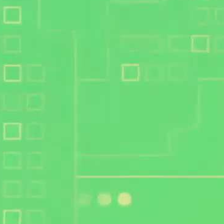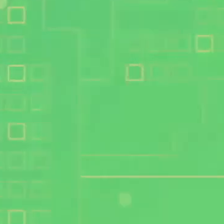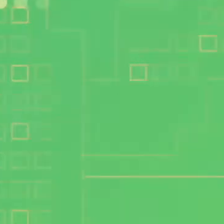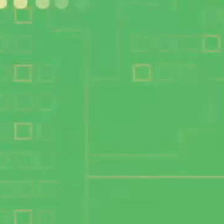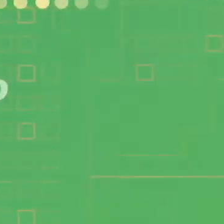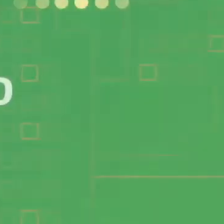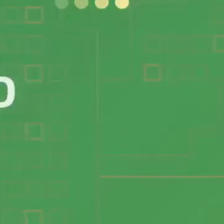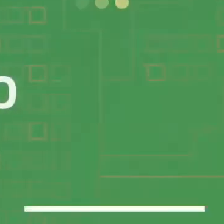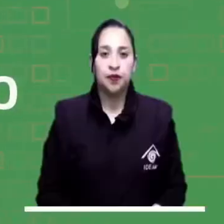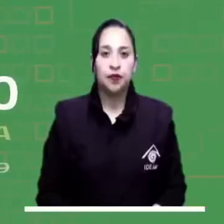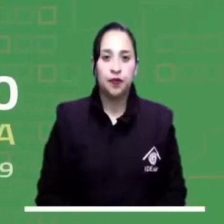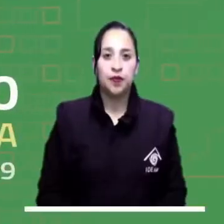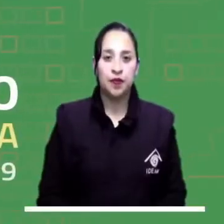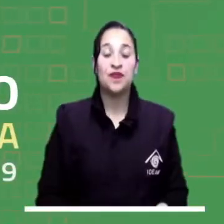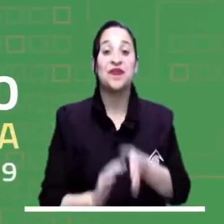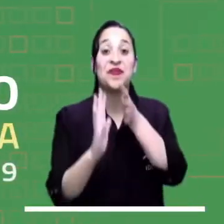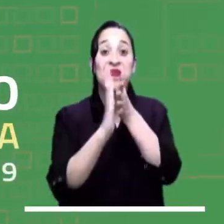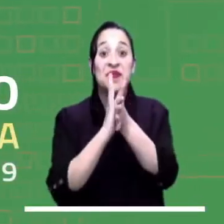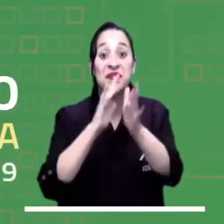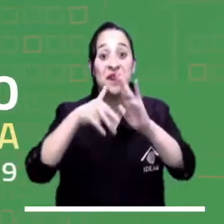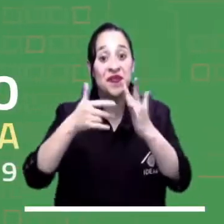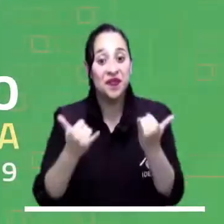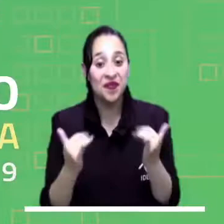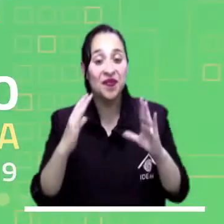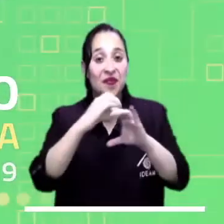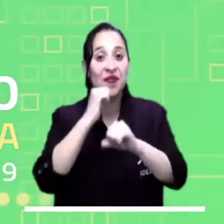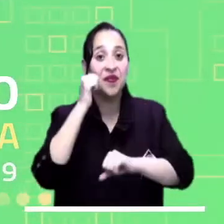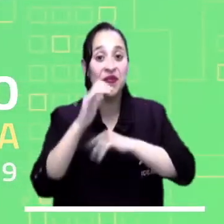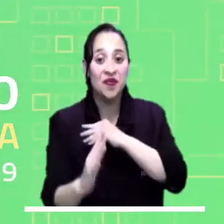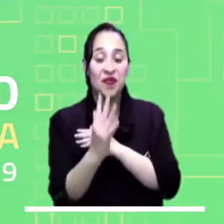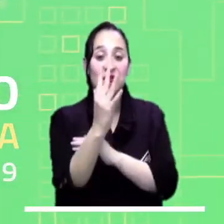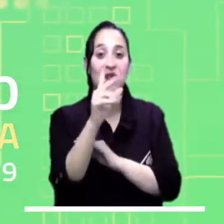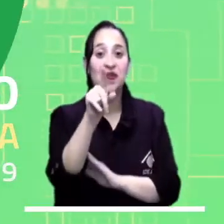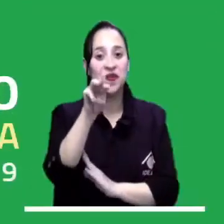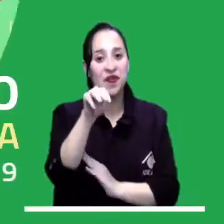. Pronóstico del tiempo para la noche de hoy y madrugada de martes.